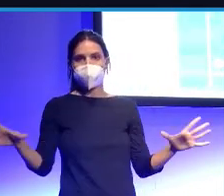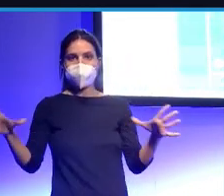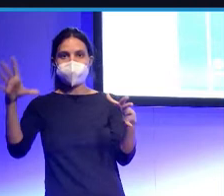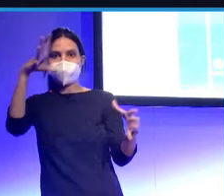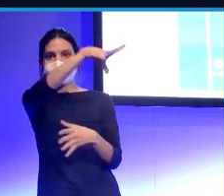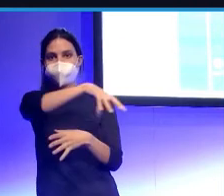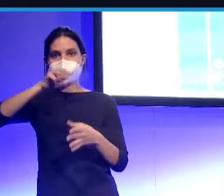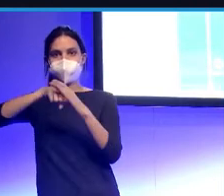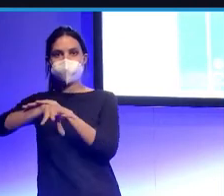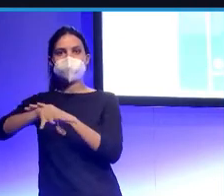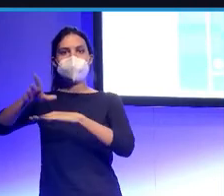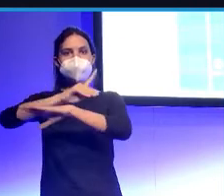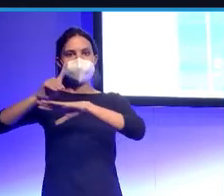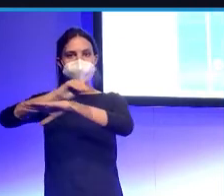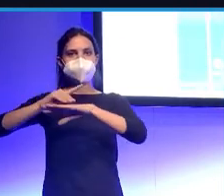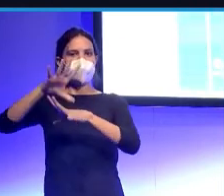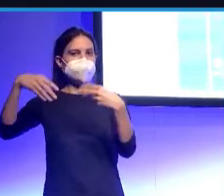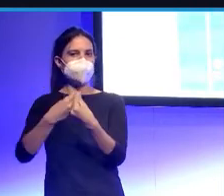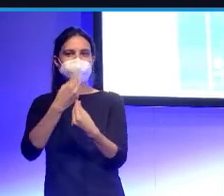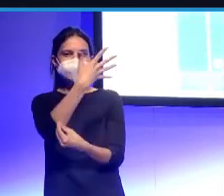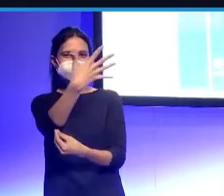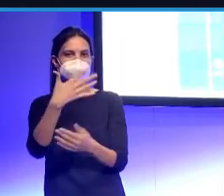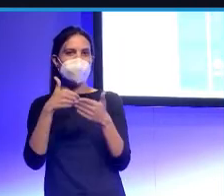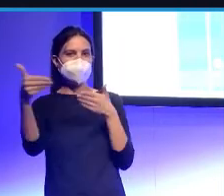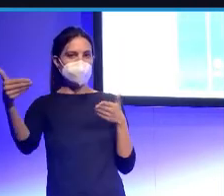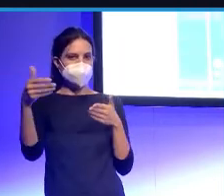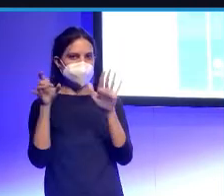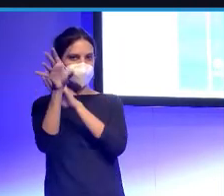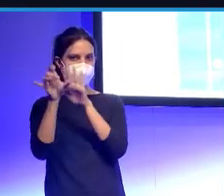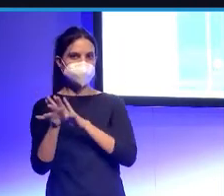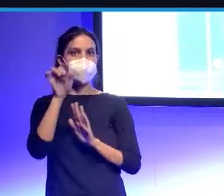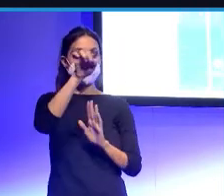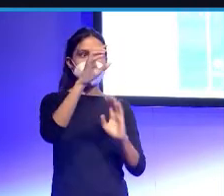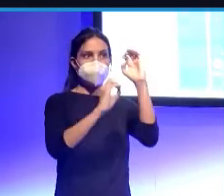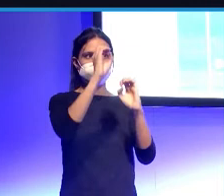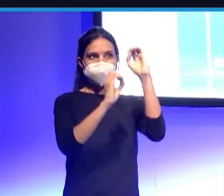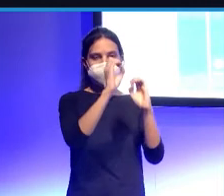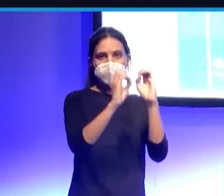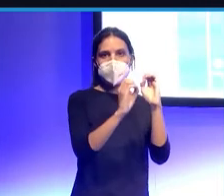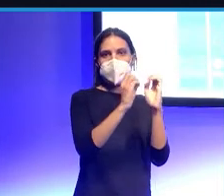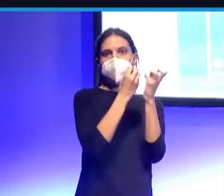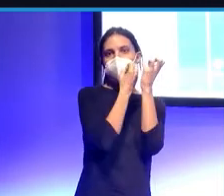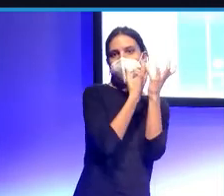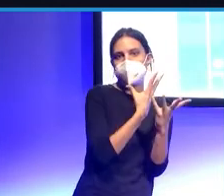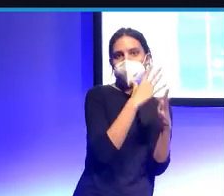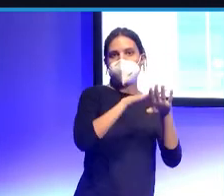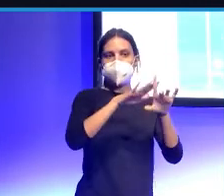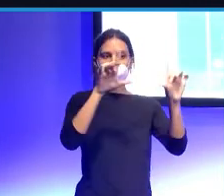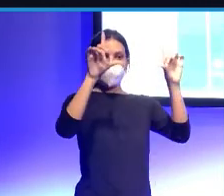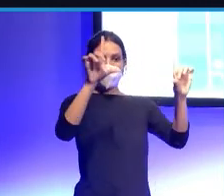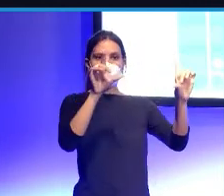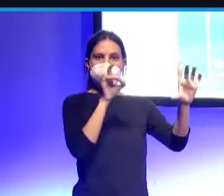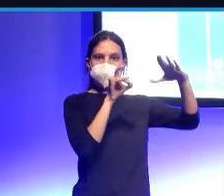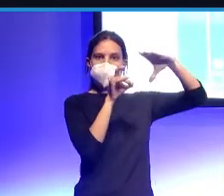5 millones de tiros. Y, bueno, ese porcentaje de acierto a portería, pues, lo medimos